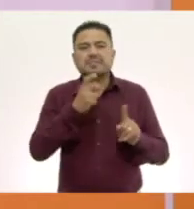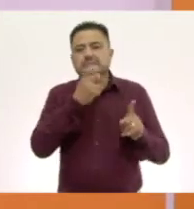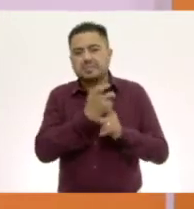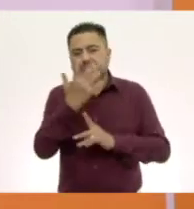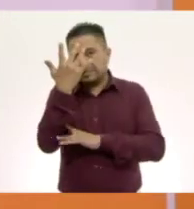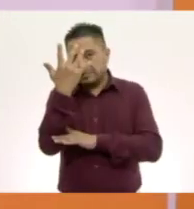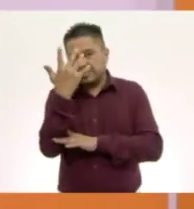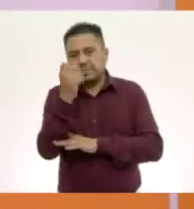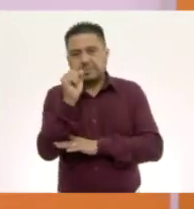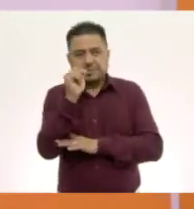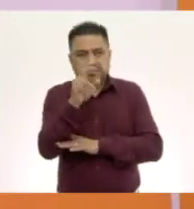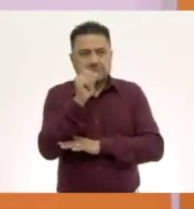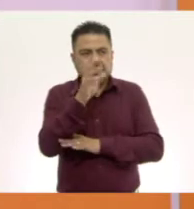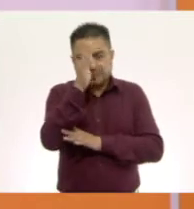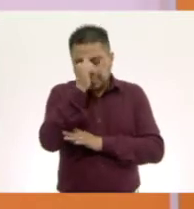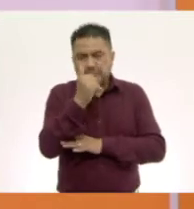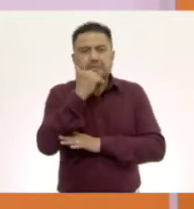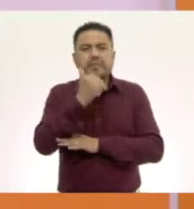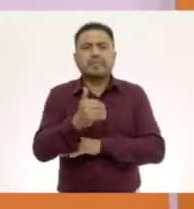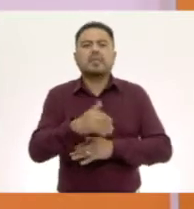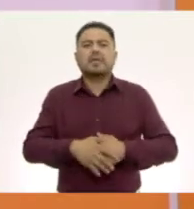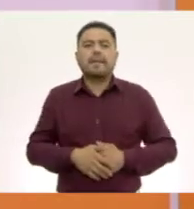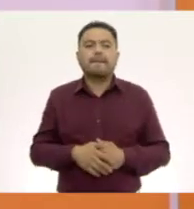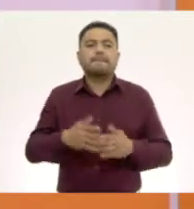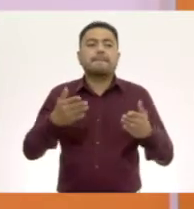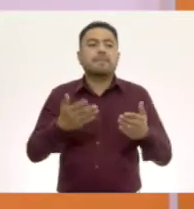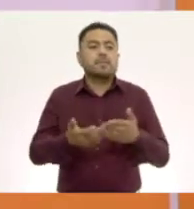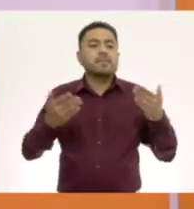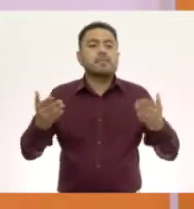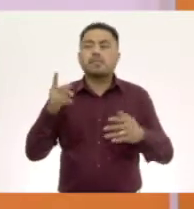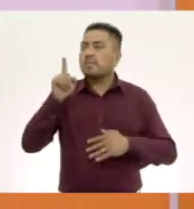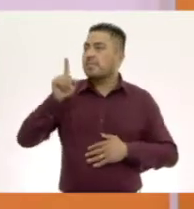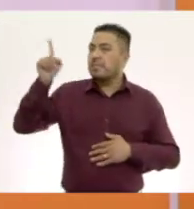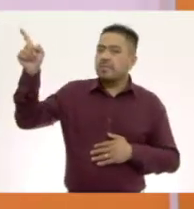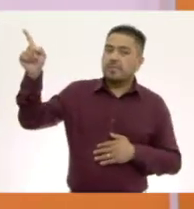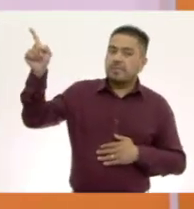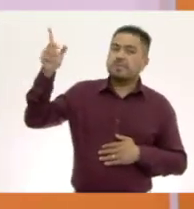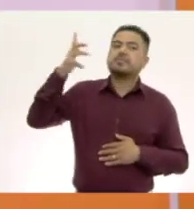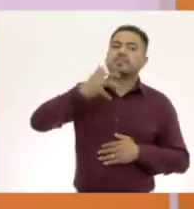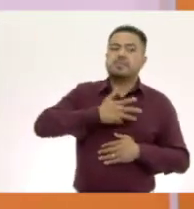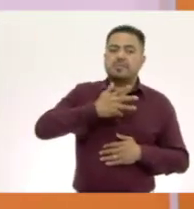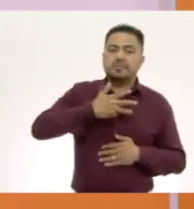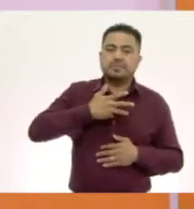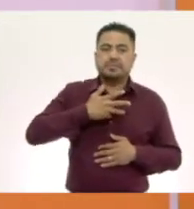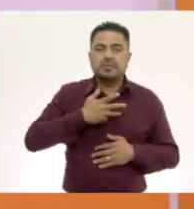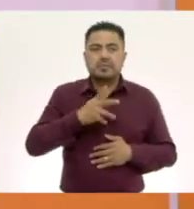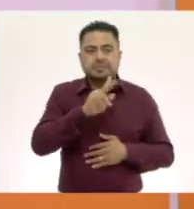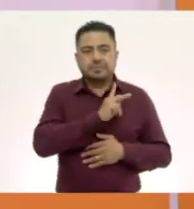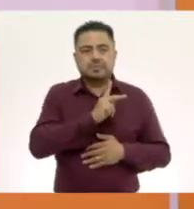una mano. ¿Vale? Muy bien. Y entonces, aquí ya tenemos nuestro...